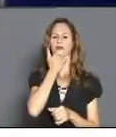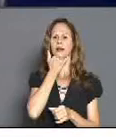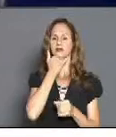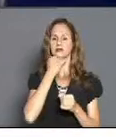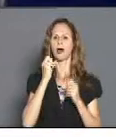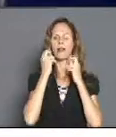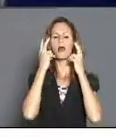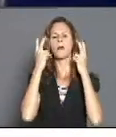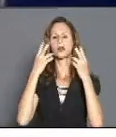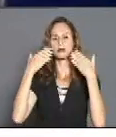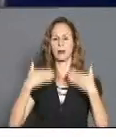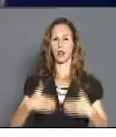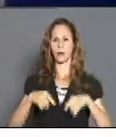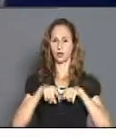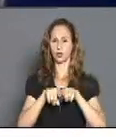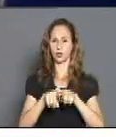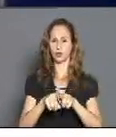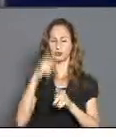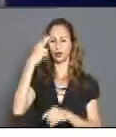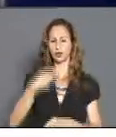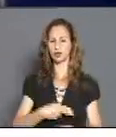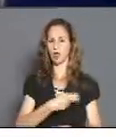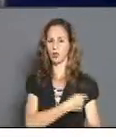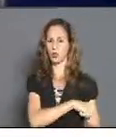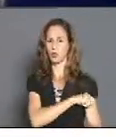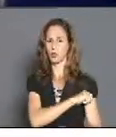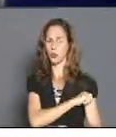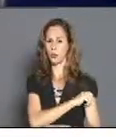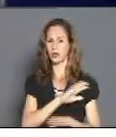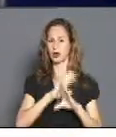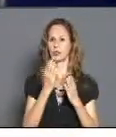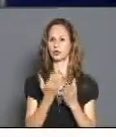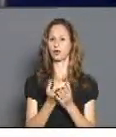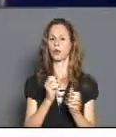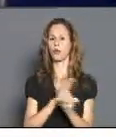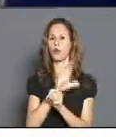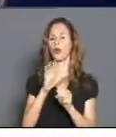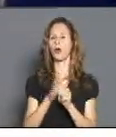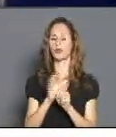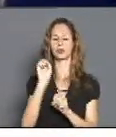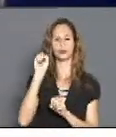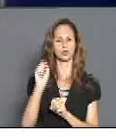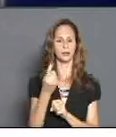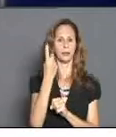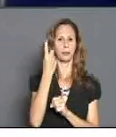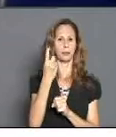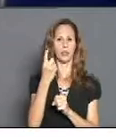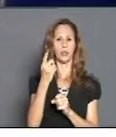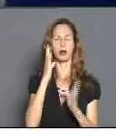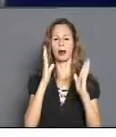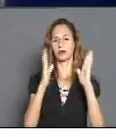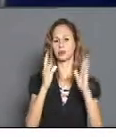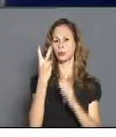la Dirección Provincial de Salud Pública desde el primer evento que surgió en el 2020.